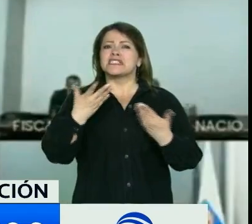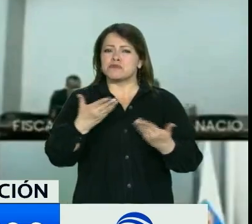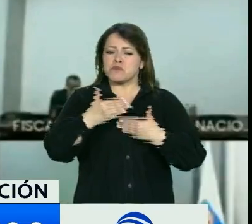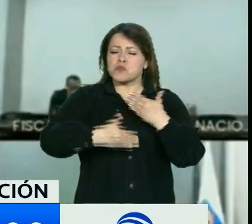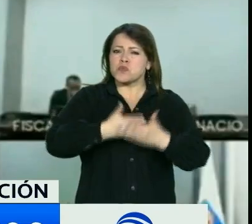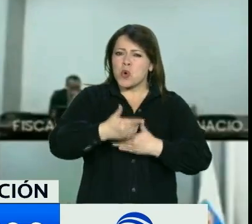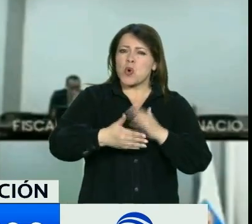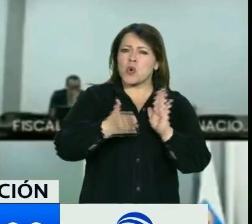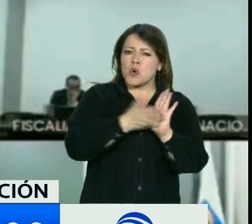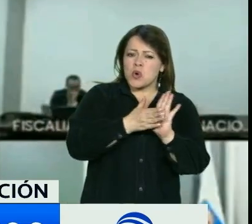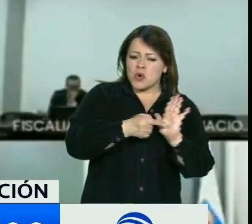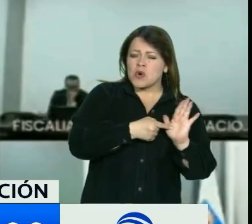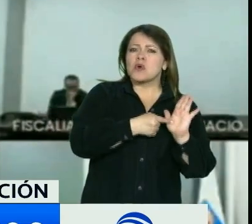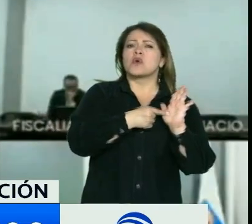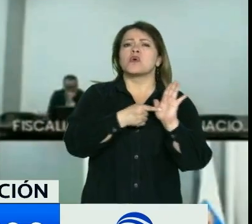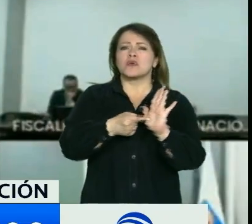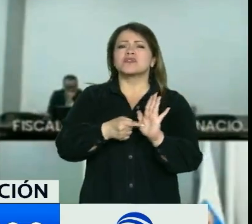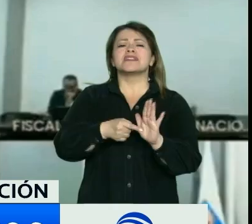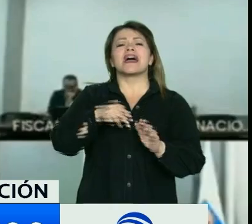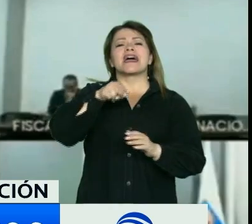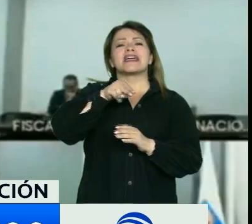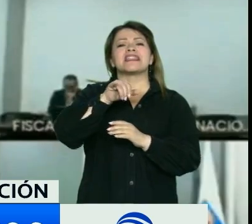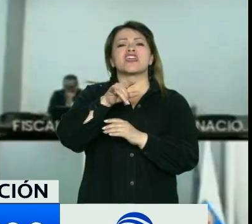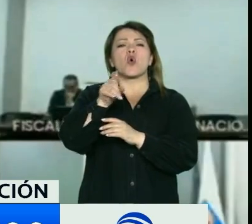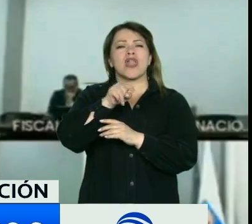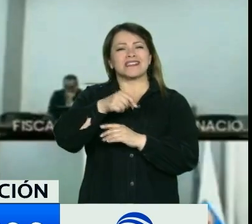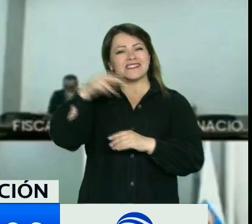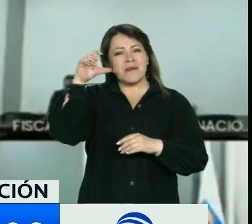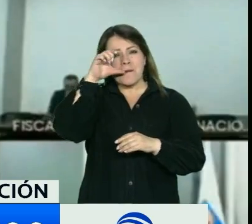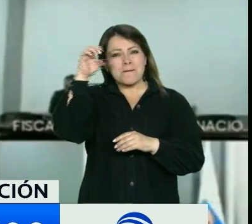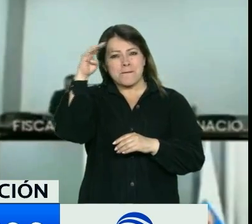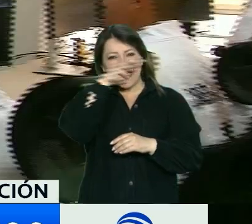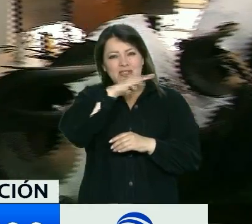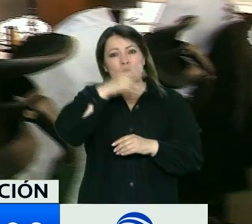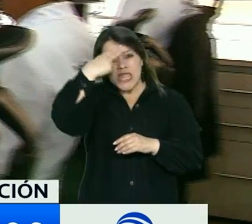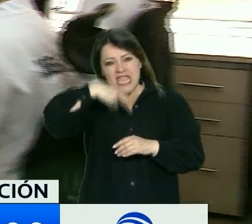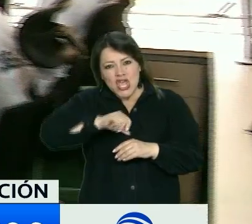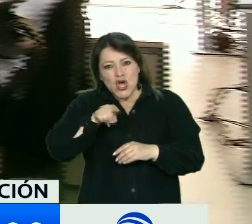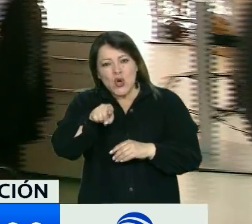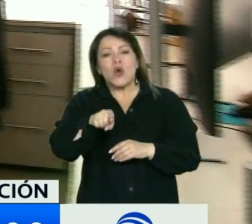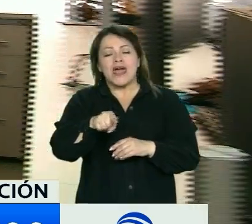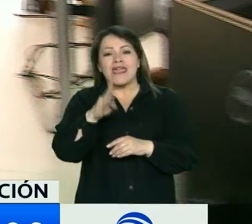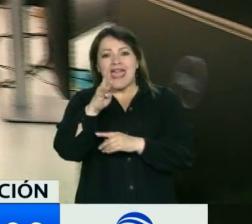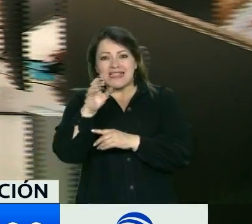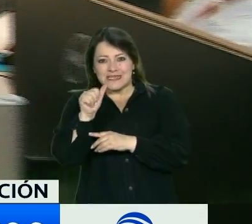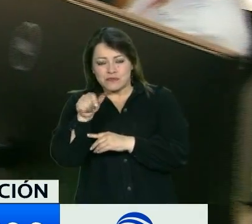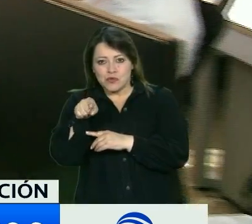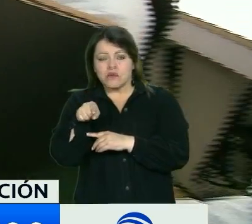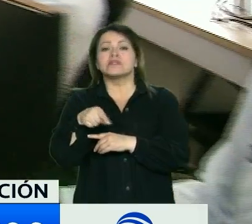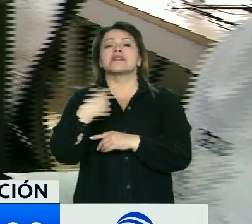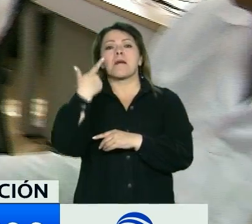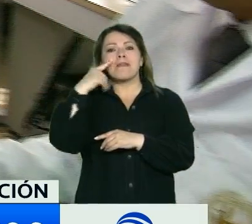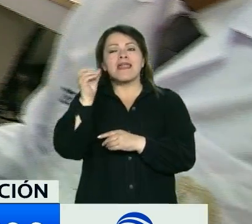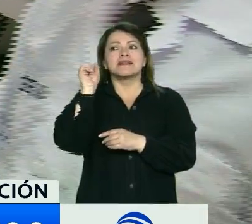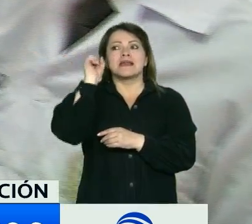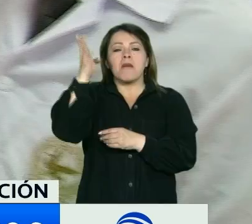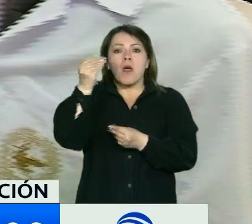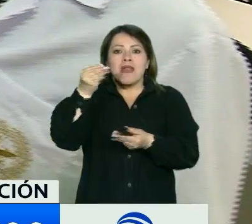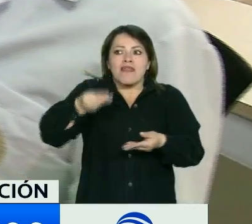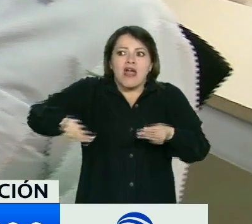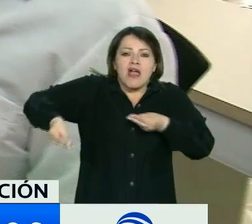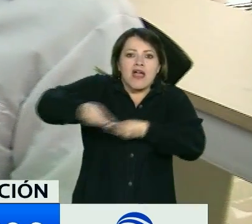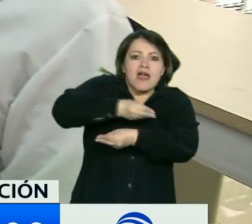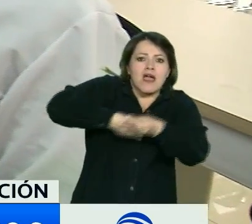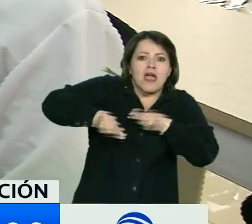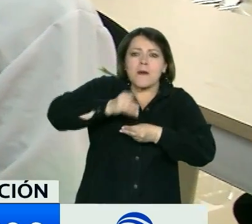Estupiñán, actual pareja de Nicolás Petro Burgos. Daisuris Vázquez, al igual que Ojeda, deberán presentar su testimonio ante la Procuradora